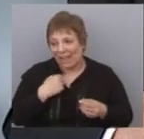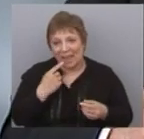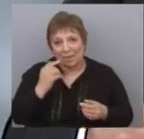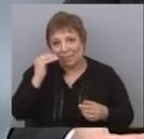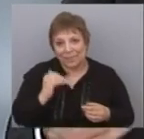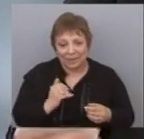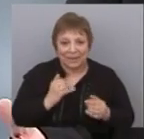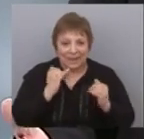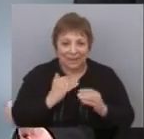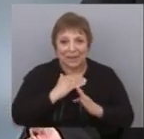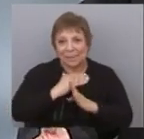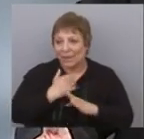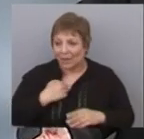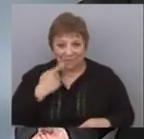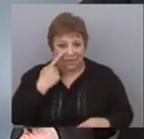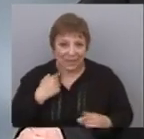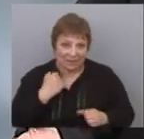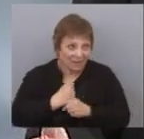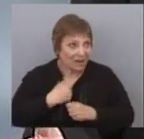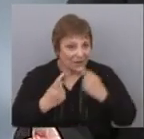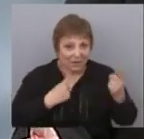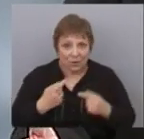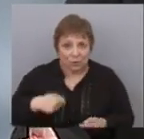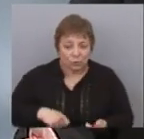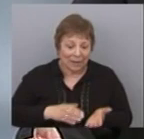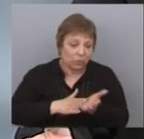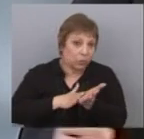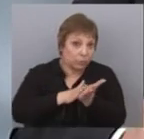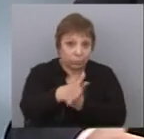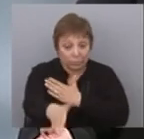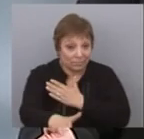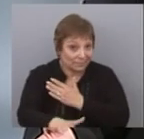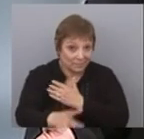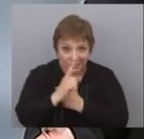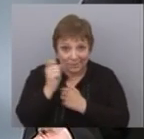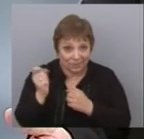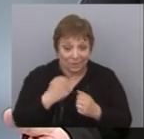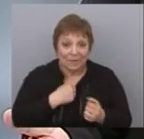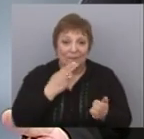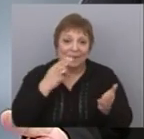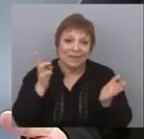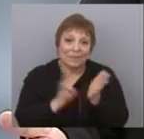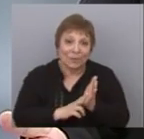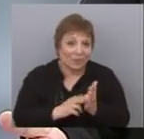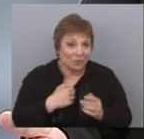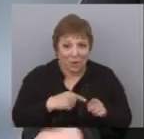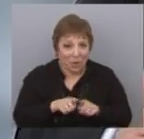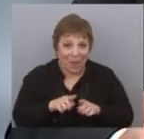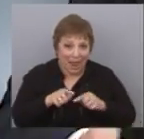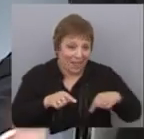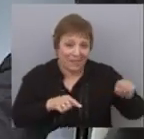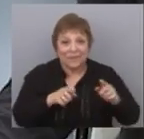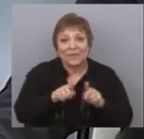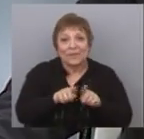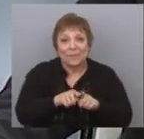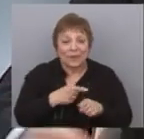inclusive para la clase media, que se gasta todo el sueldo, uno paga impuestos indirectos. En todo lo que